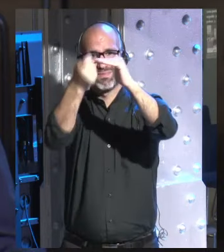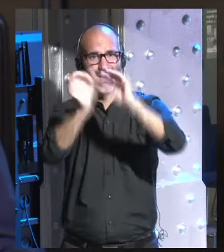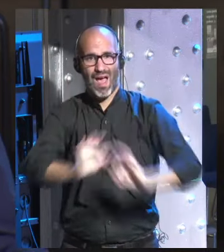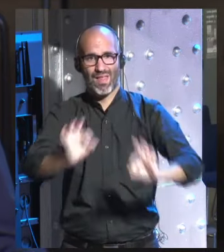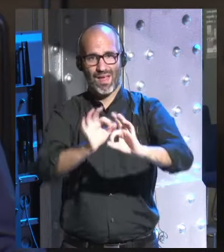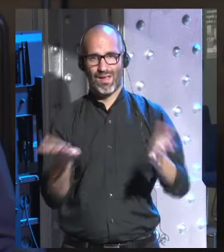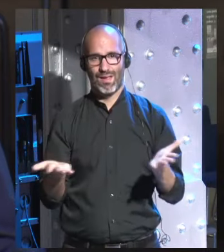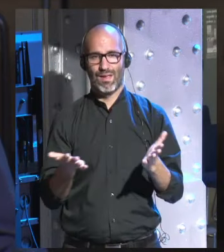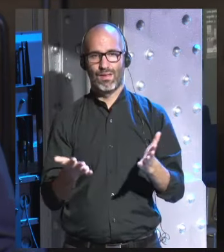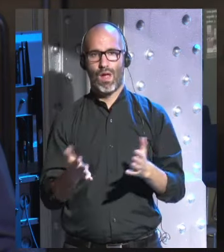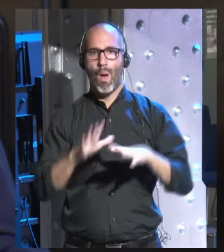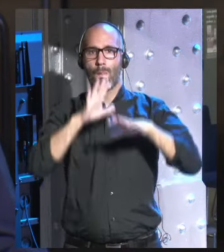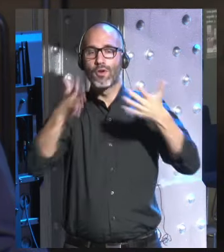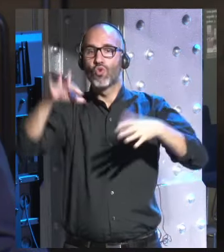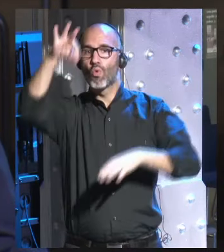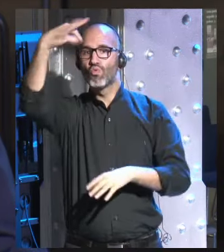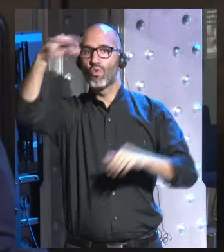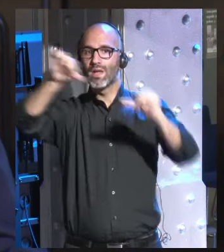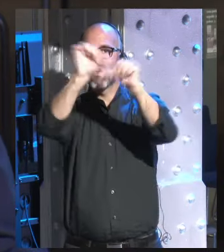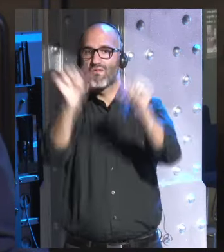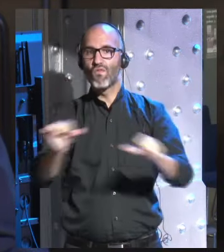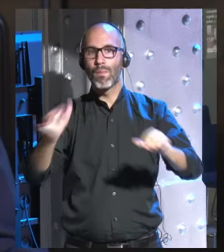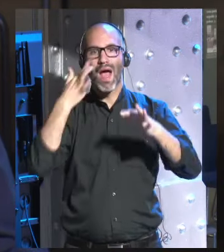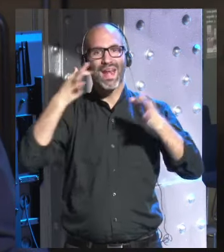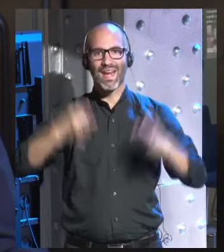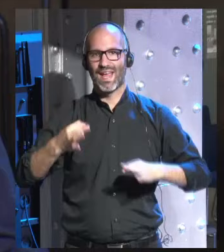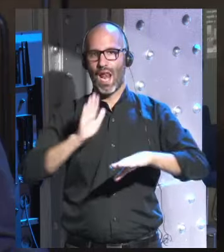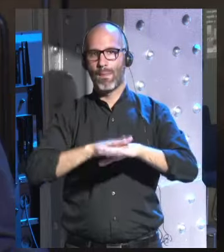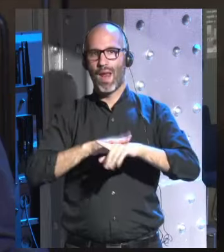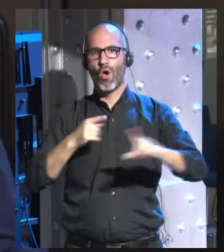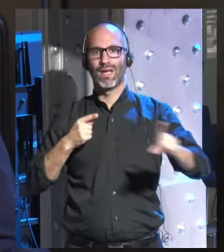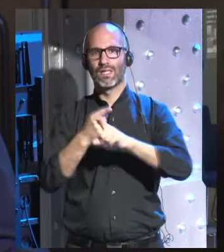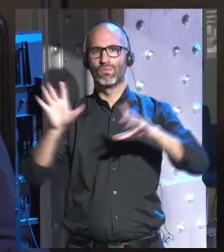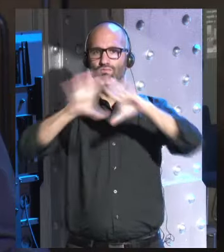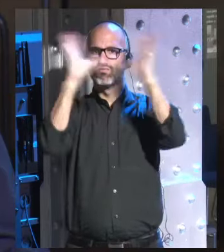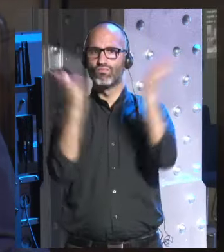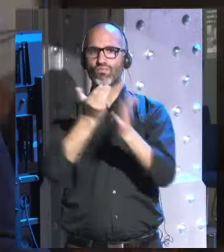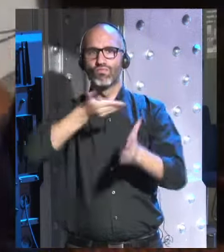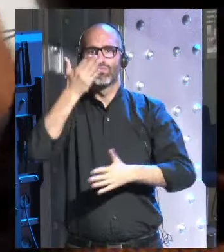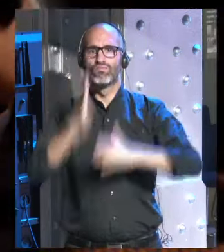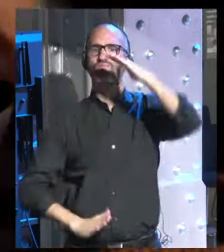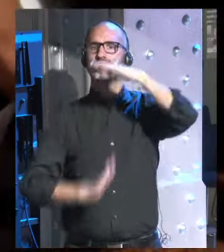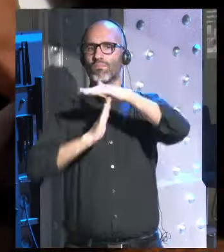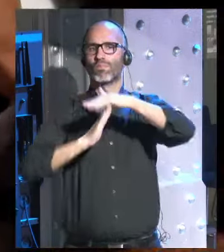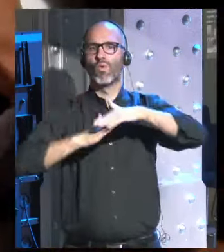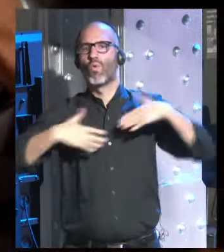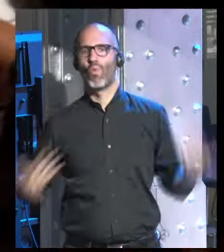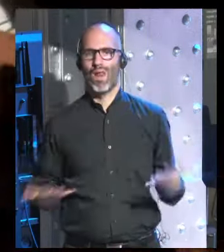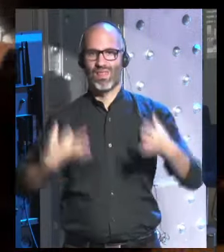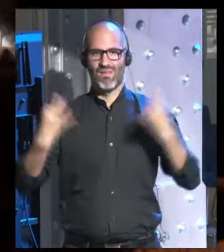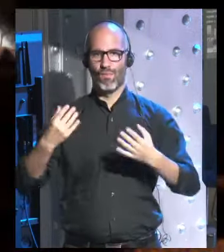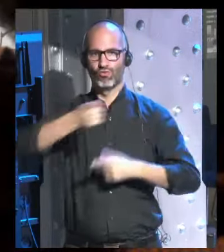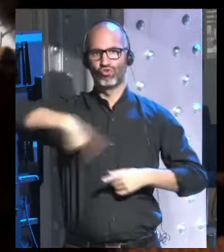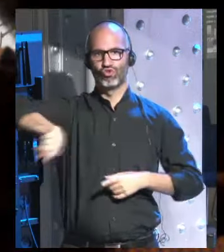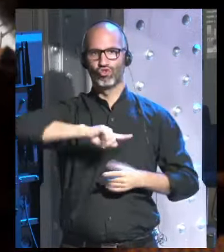la única posibilidad real de parar el calentamiento global es resolver